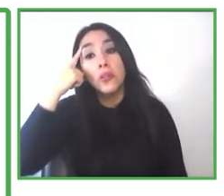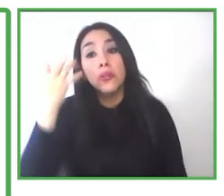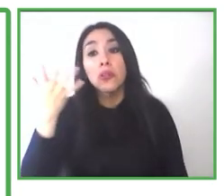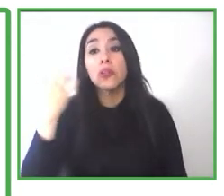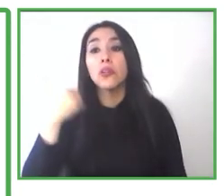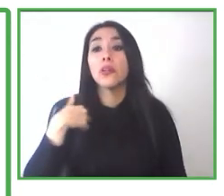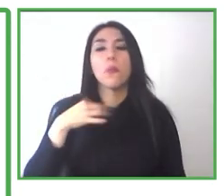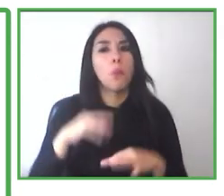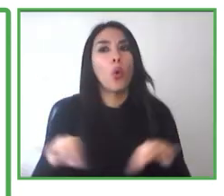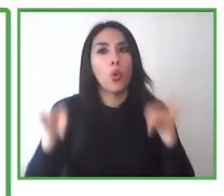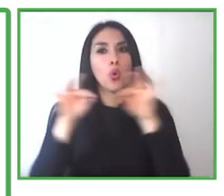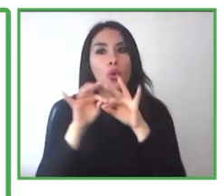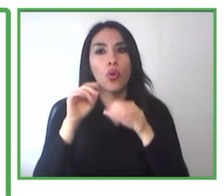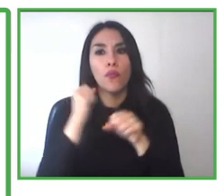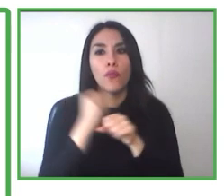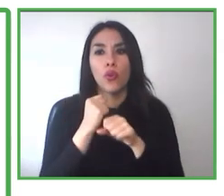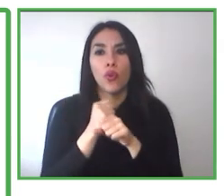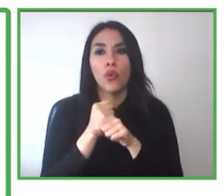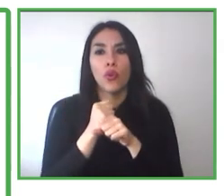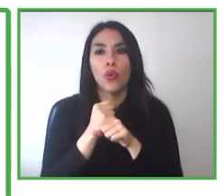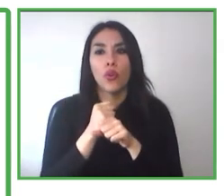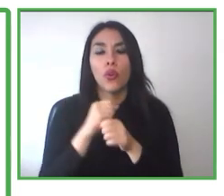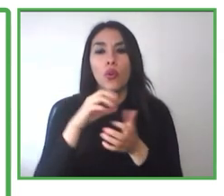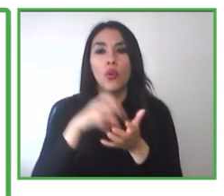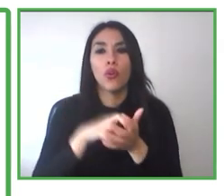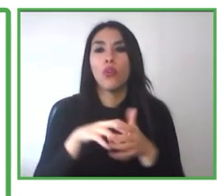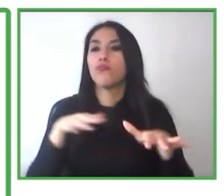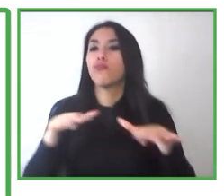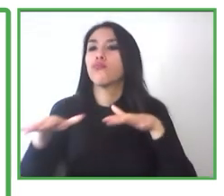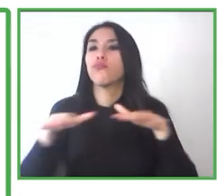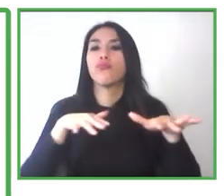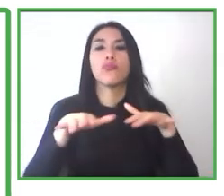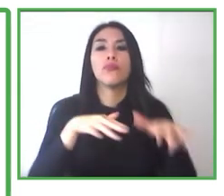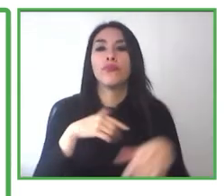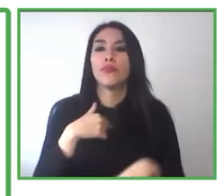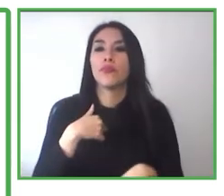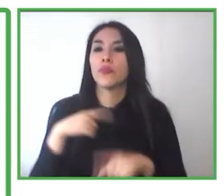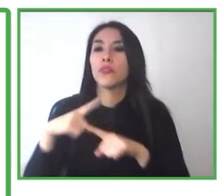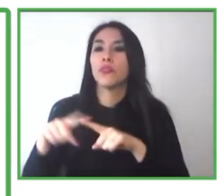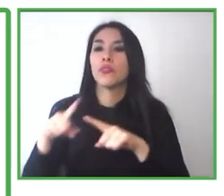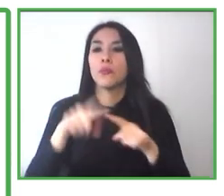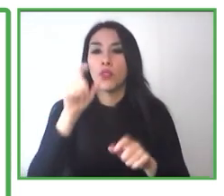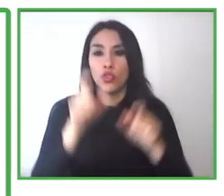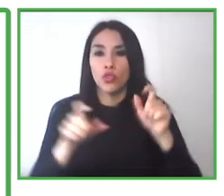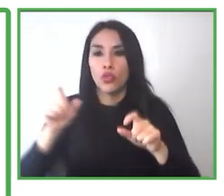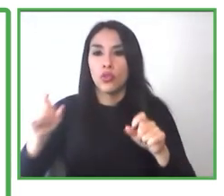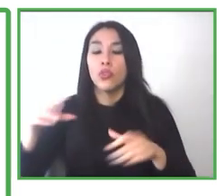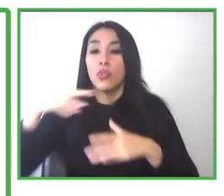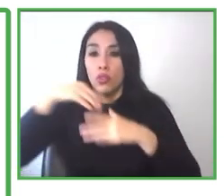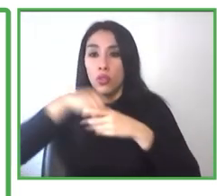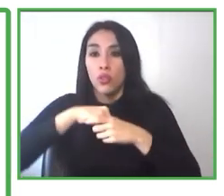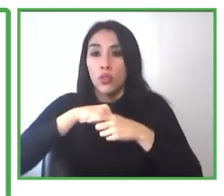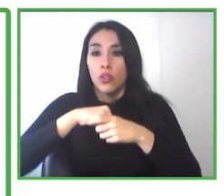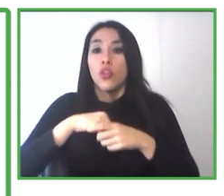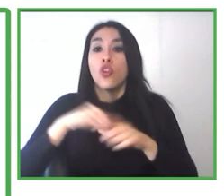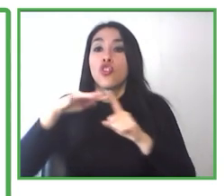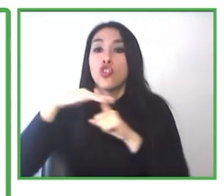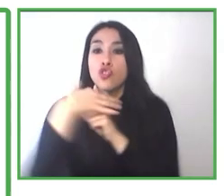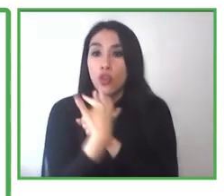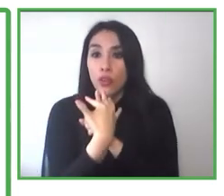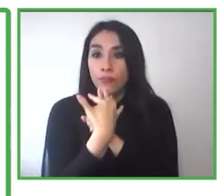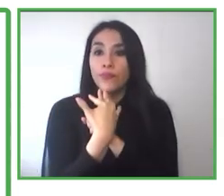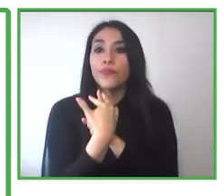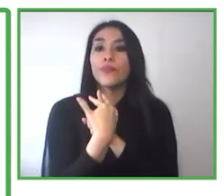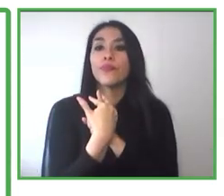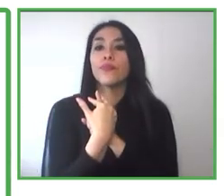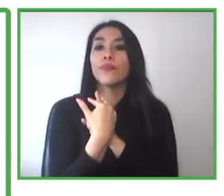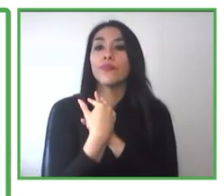es nuestra obligación también vincularnos con otros actores presentes en el ecosistema de inclusión laboral, y que son la clave para poder conseguir el